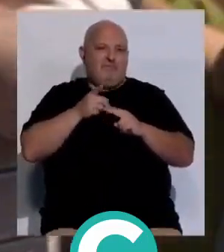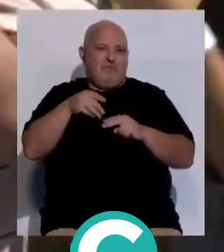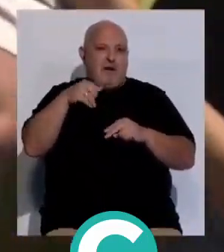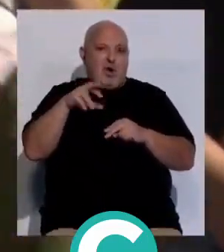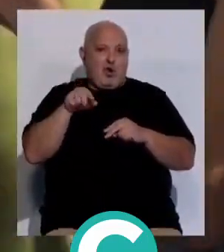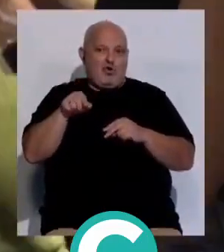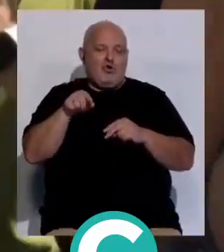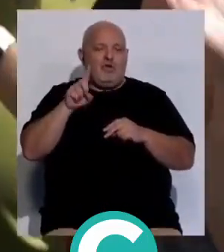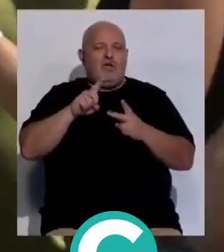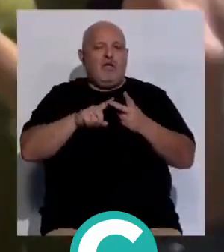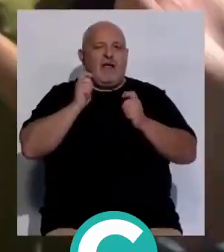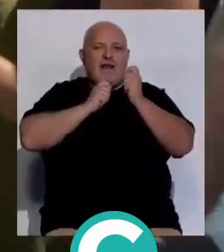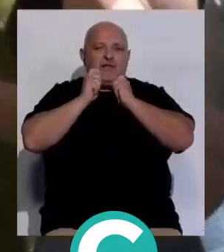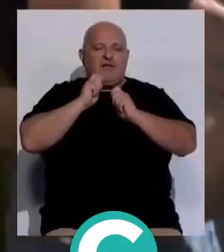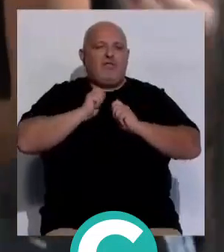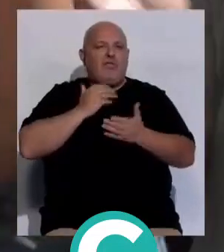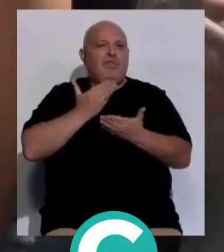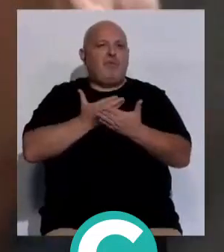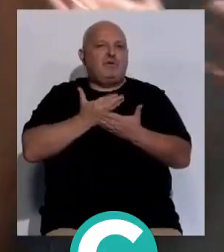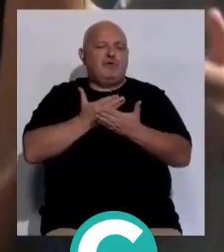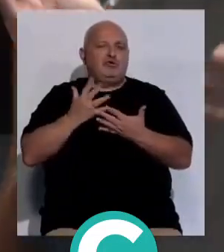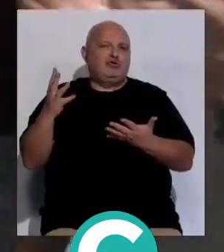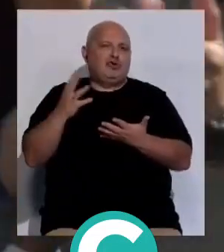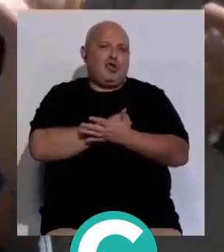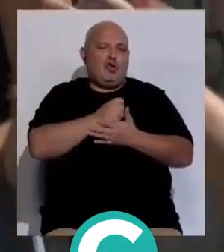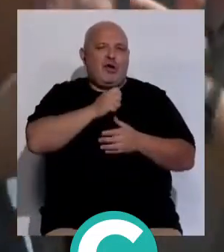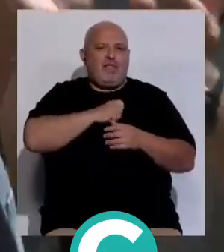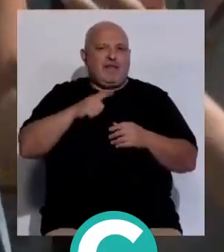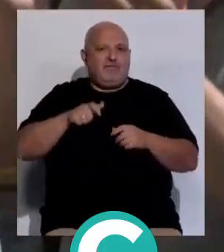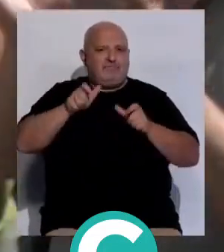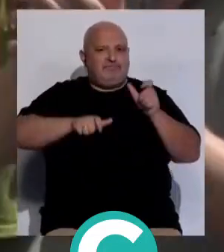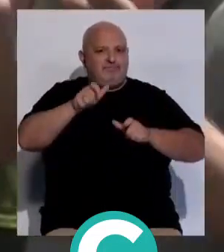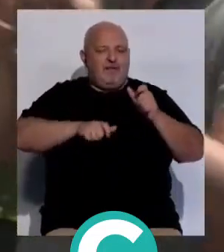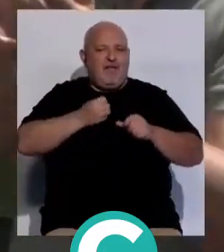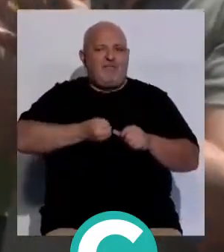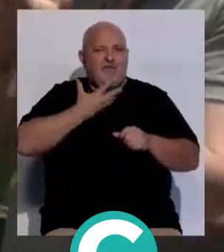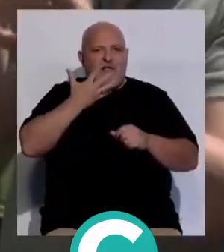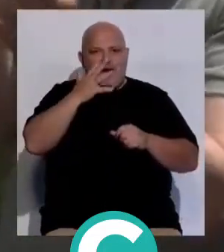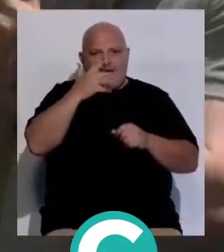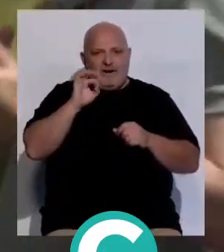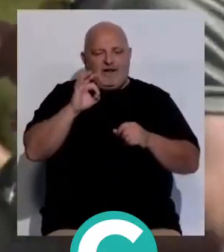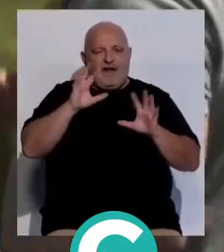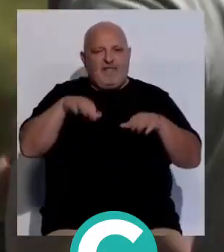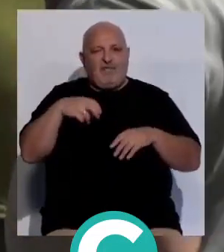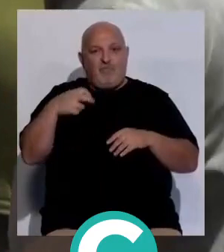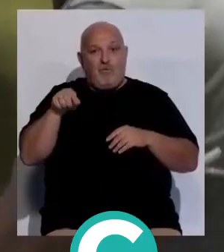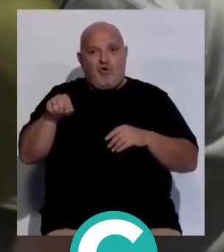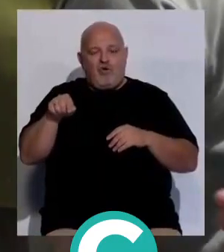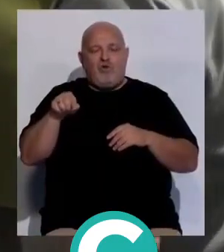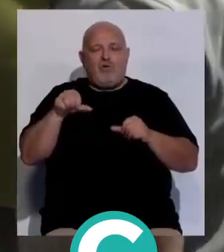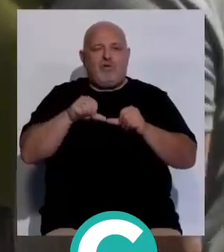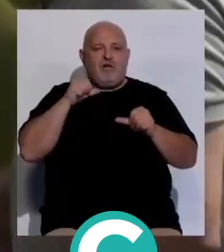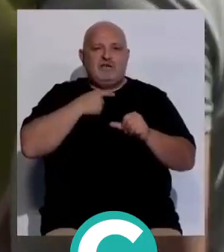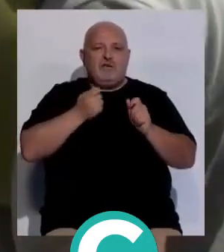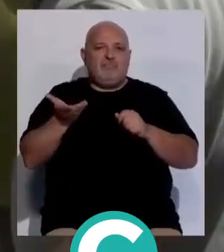nombre de Manolo, sino el cariño que han demostrado todos los gaditanos y gaditanas, aficionados al carnaval y al Cádiz Club de Fútbol, desde